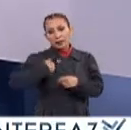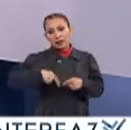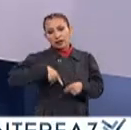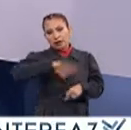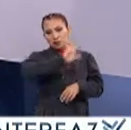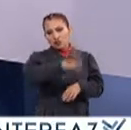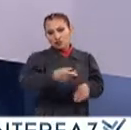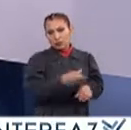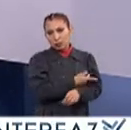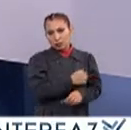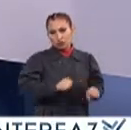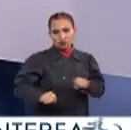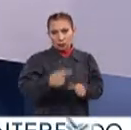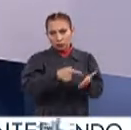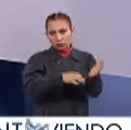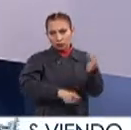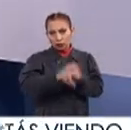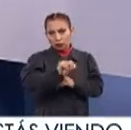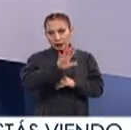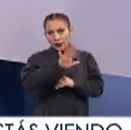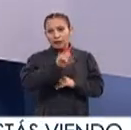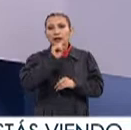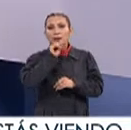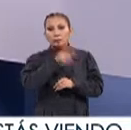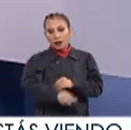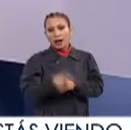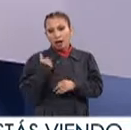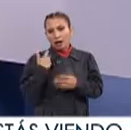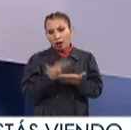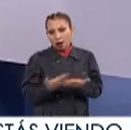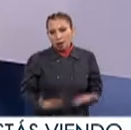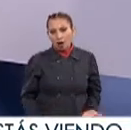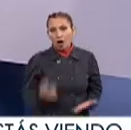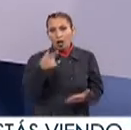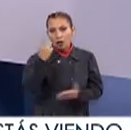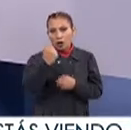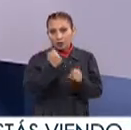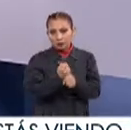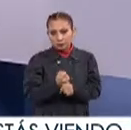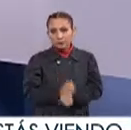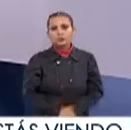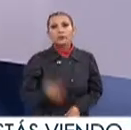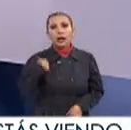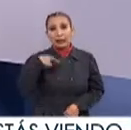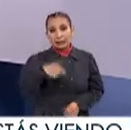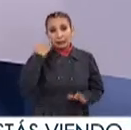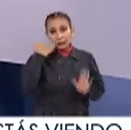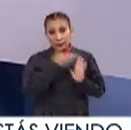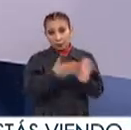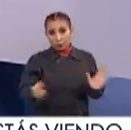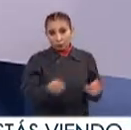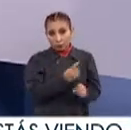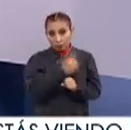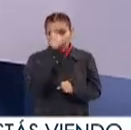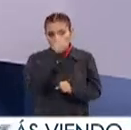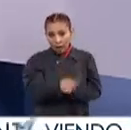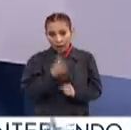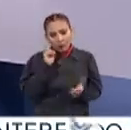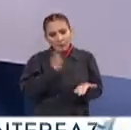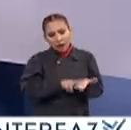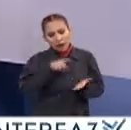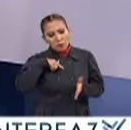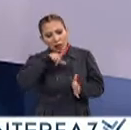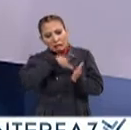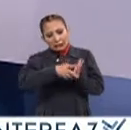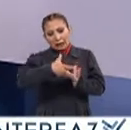víctimas de los sismos de 1985 Y también, pues en esta ocasión, el de hace un año Esta jornada también es una oportunidad para valorar las